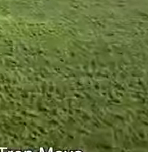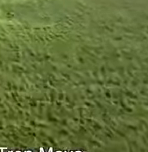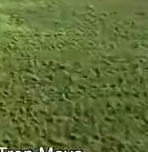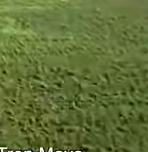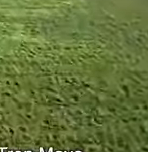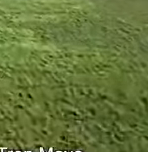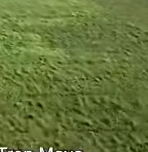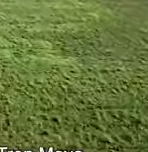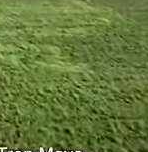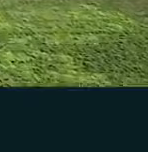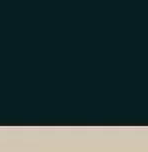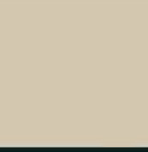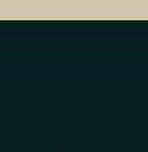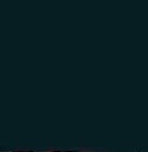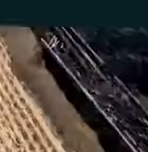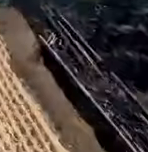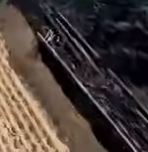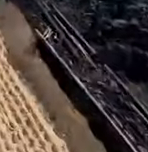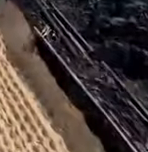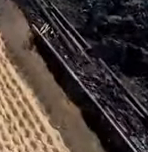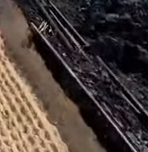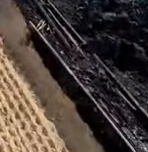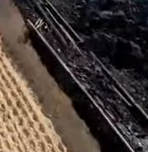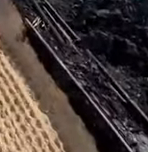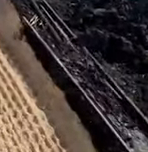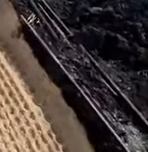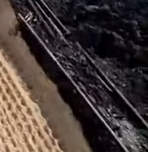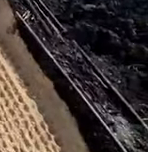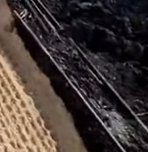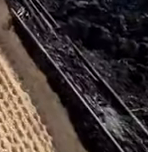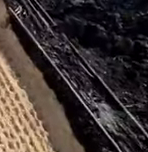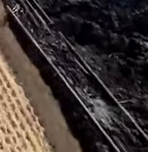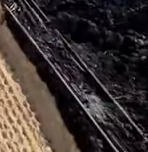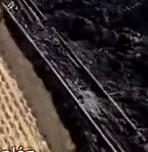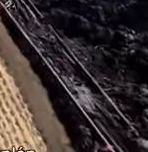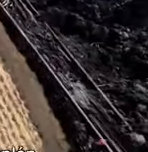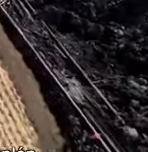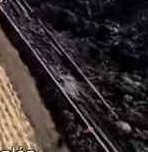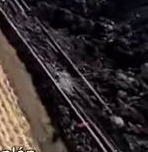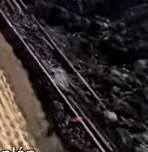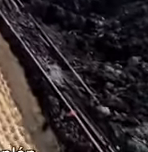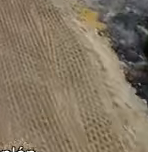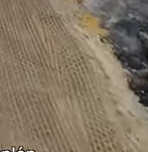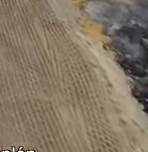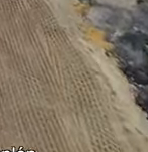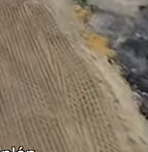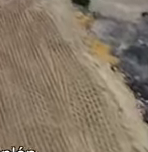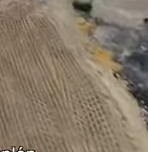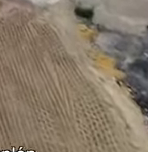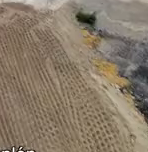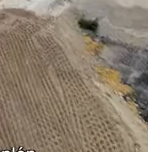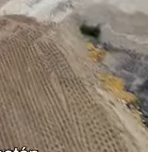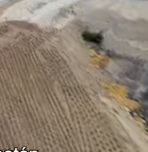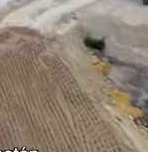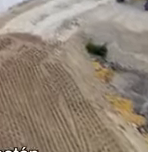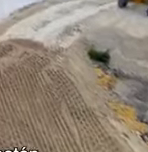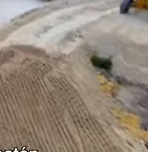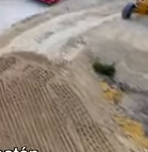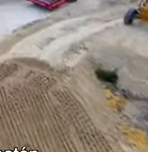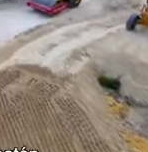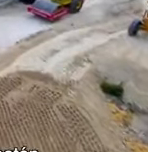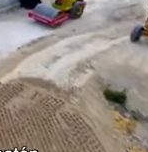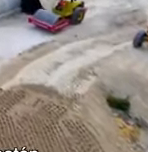usuarios del Tren Maya. En el tramo 2, avanza el suministro tendido y compactado de material de terraplén de calidad